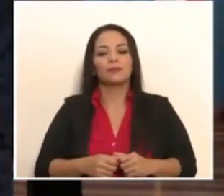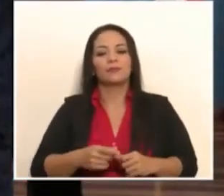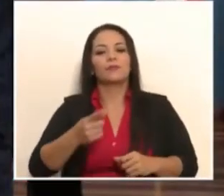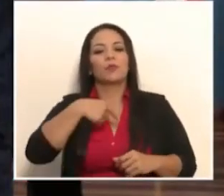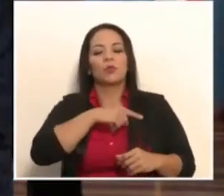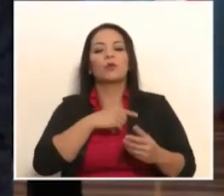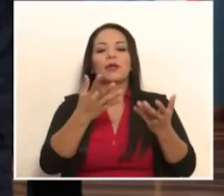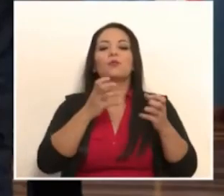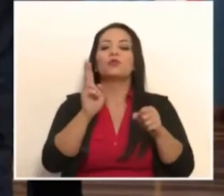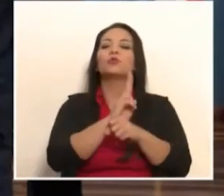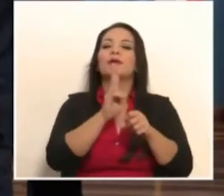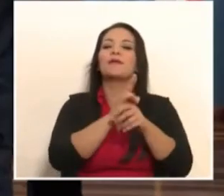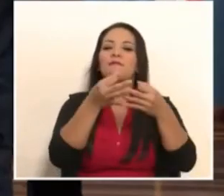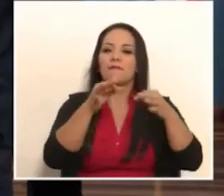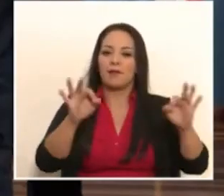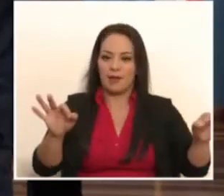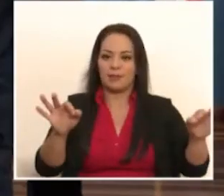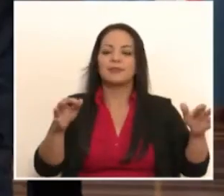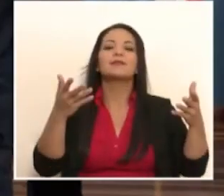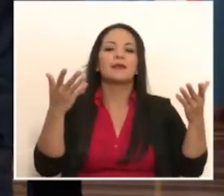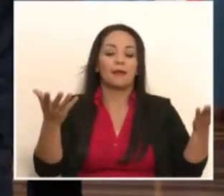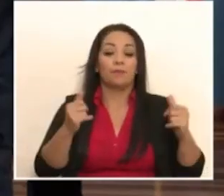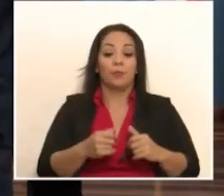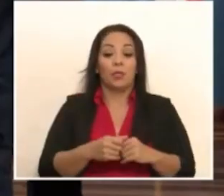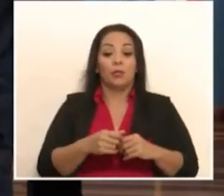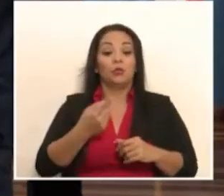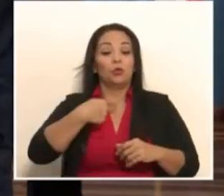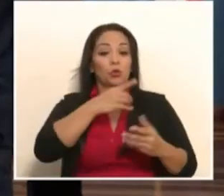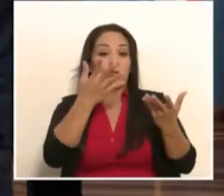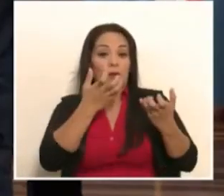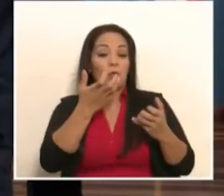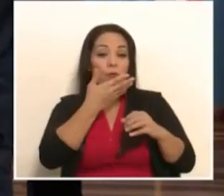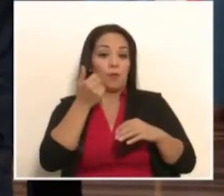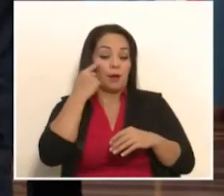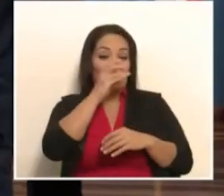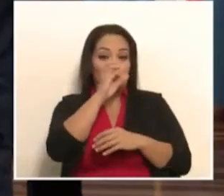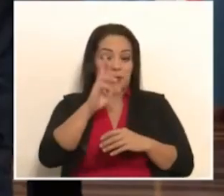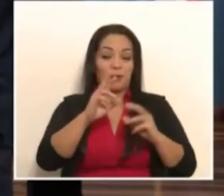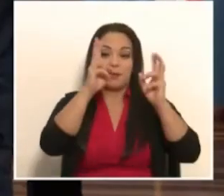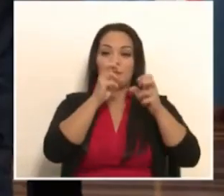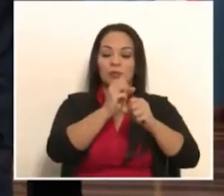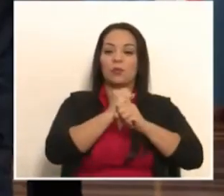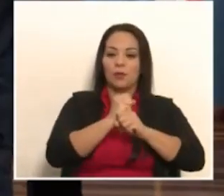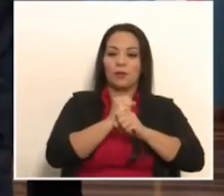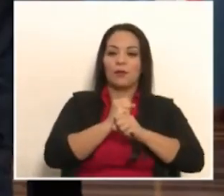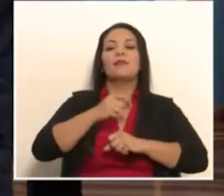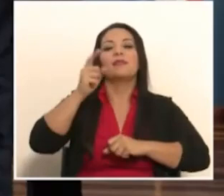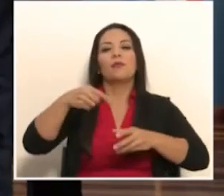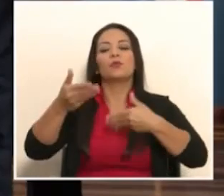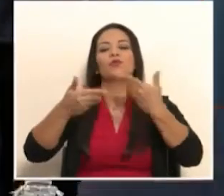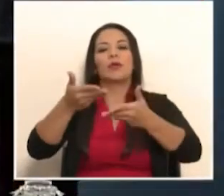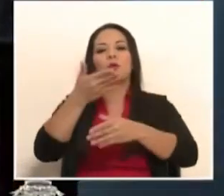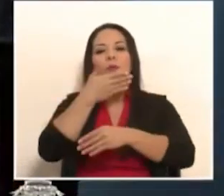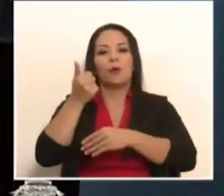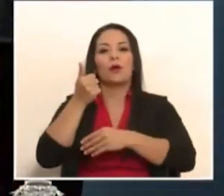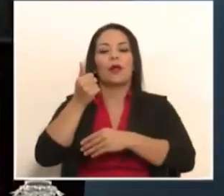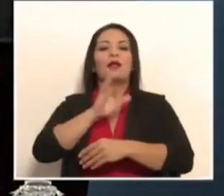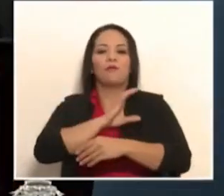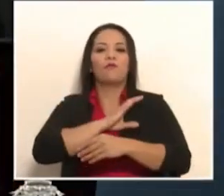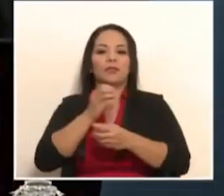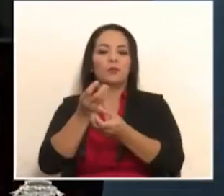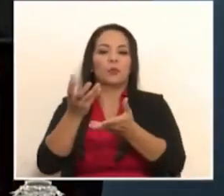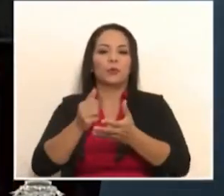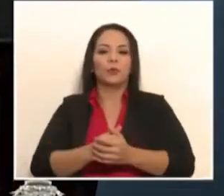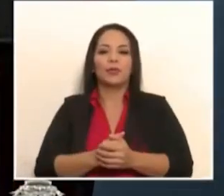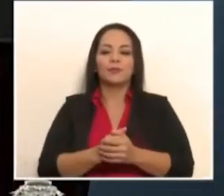usar la frase de que si queremos para Costa Rica lo mejor en materia de seguridad, hay que darle lo mejor a la fuerza pública. Y en esa